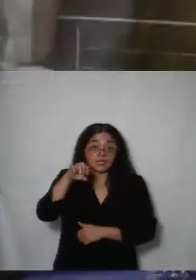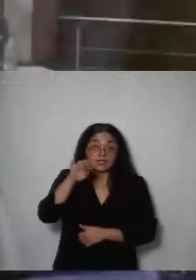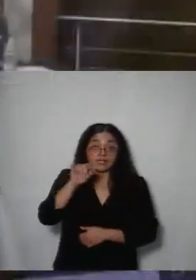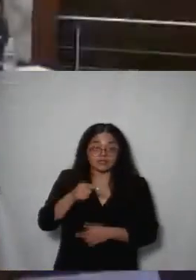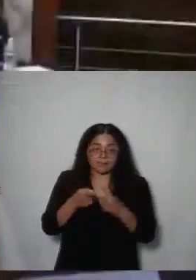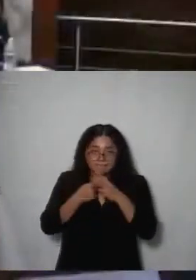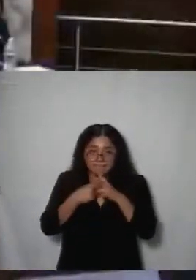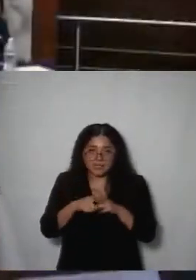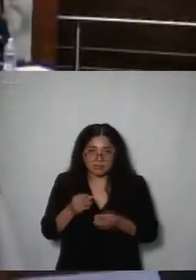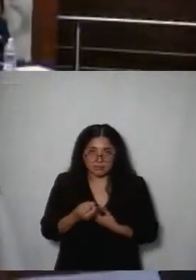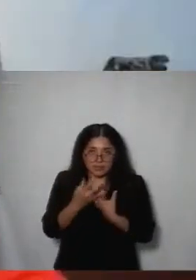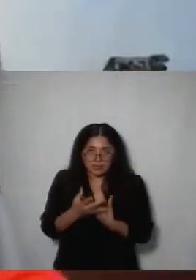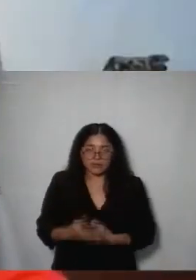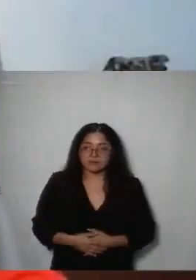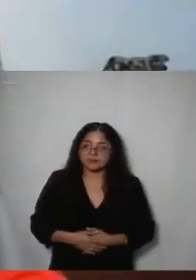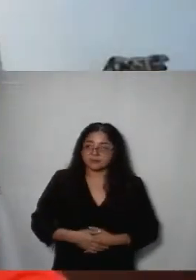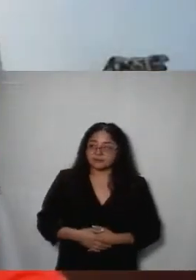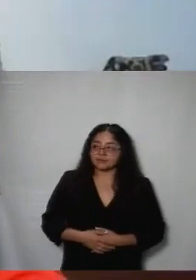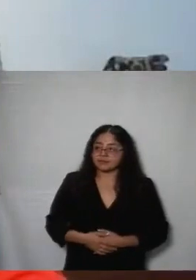adelante comisión de Enríquez